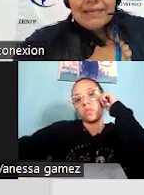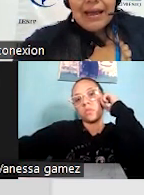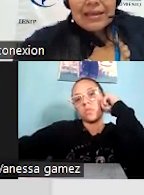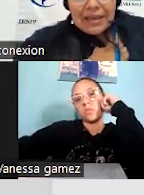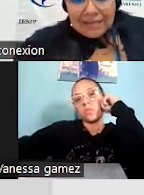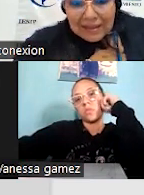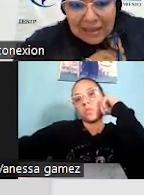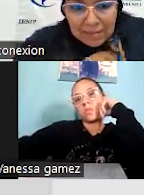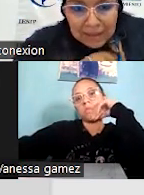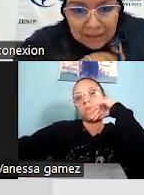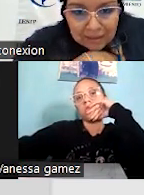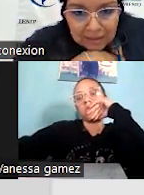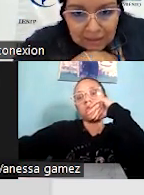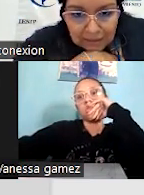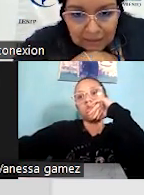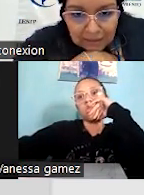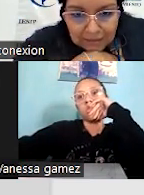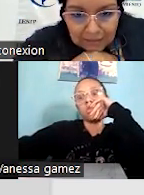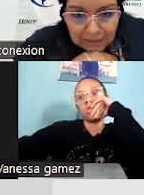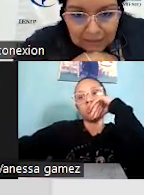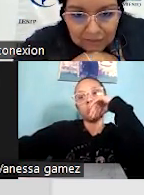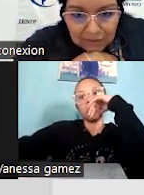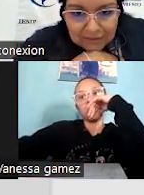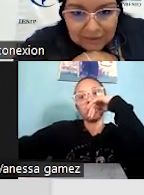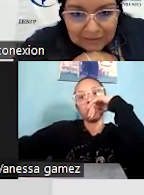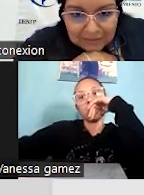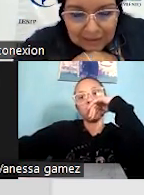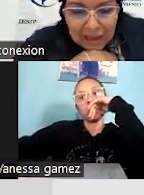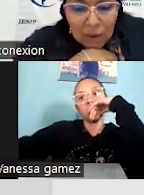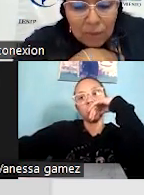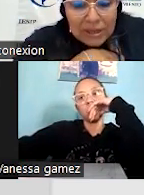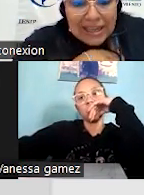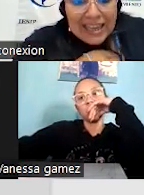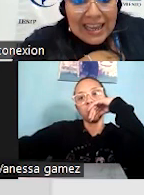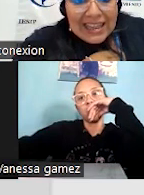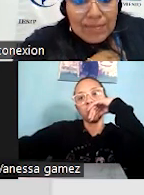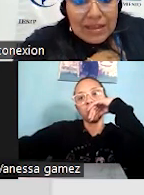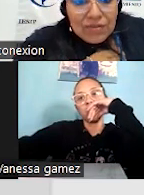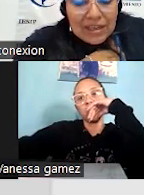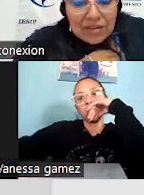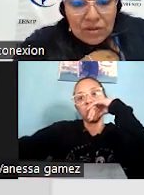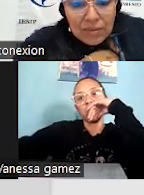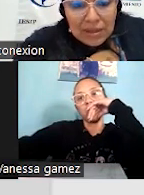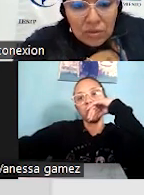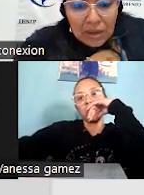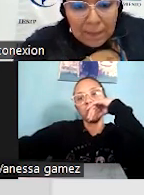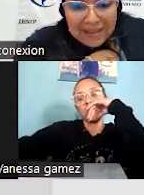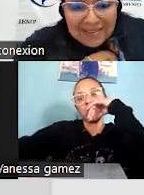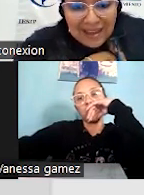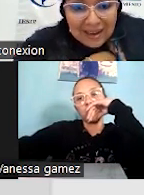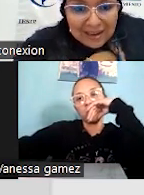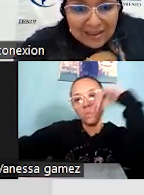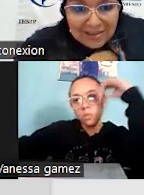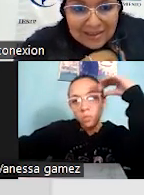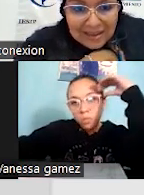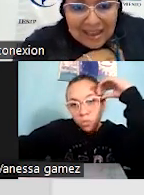Aquí están invertidas las fechas porque el de planificación de eventos